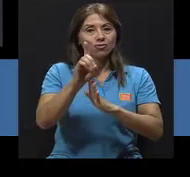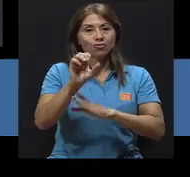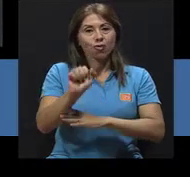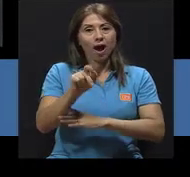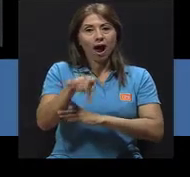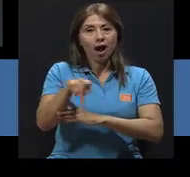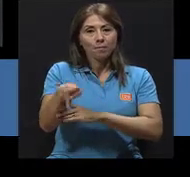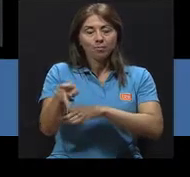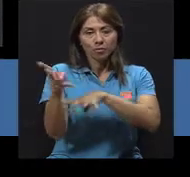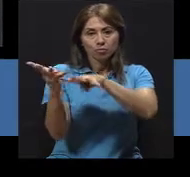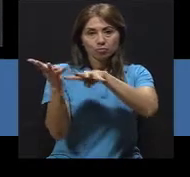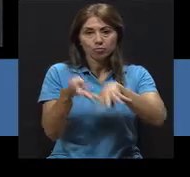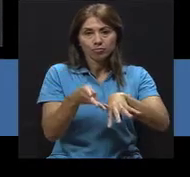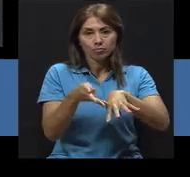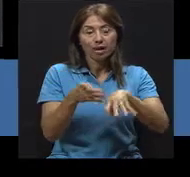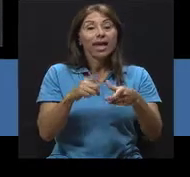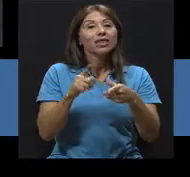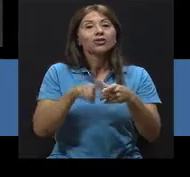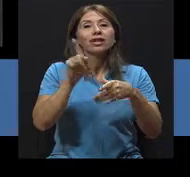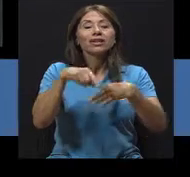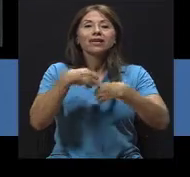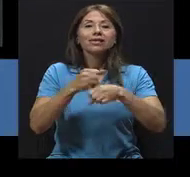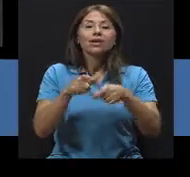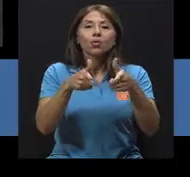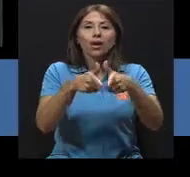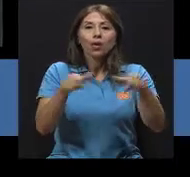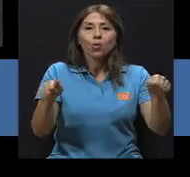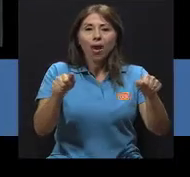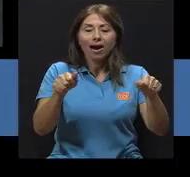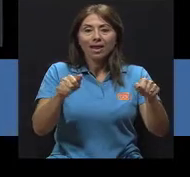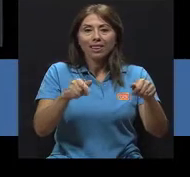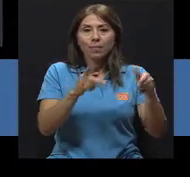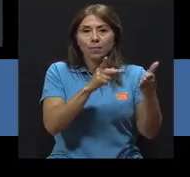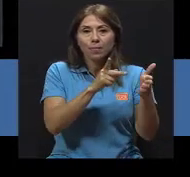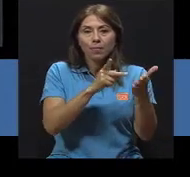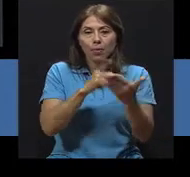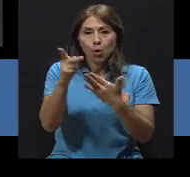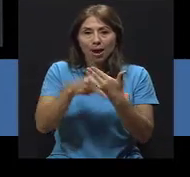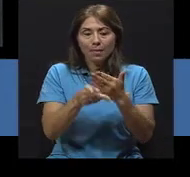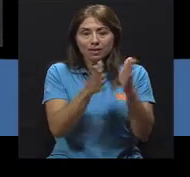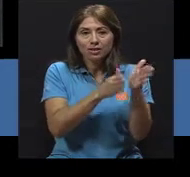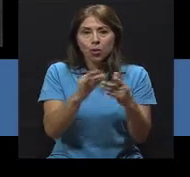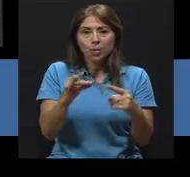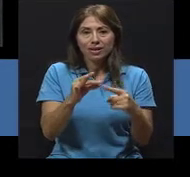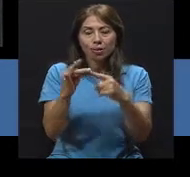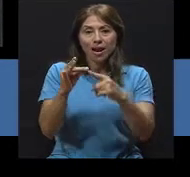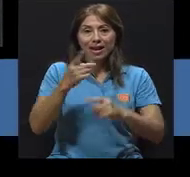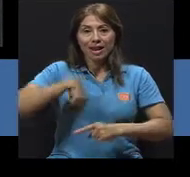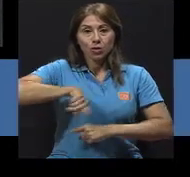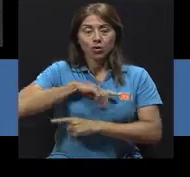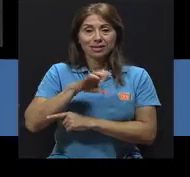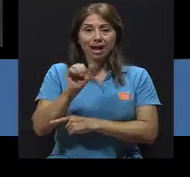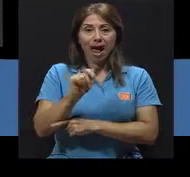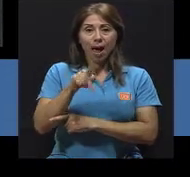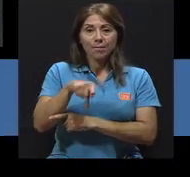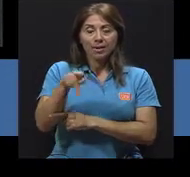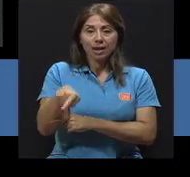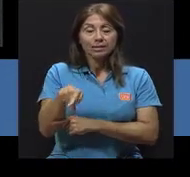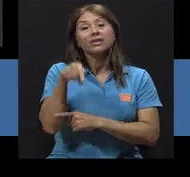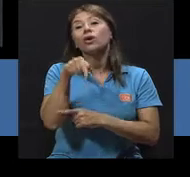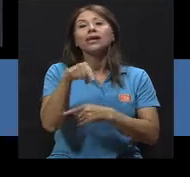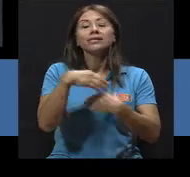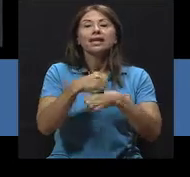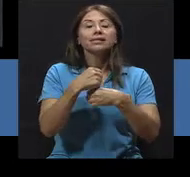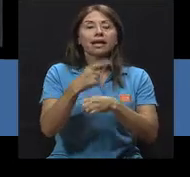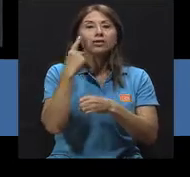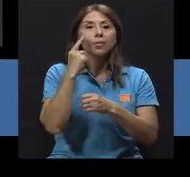se hace es codificar la aplicación en un lenguaje de programación particular. En el caso de nuestra aplicación, el prototipo está